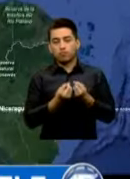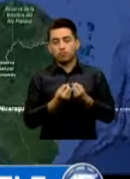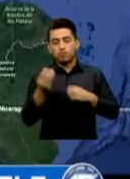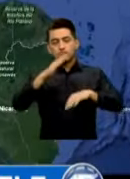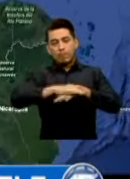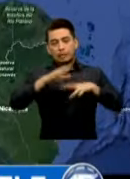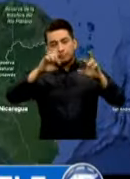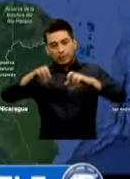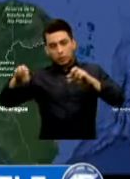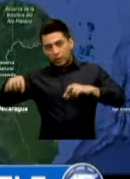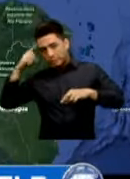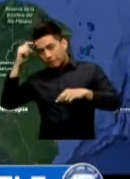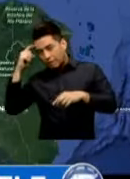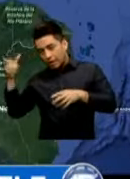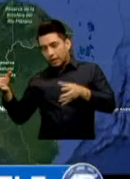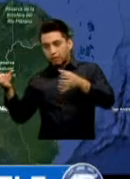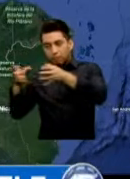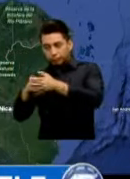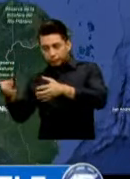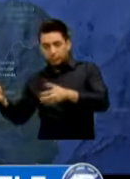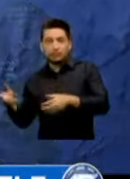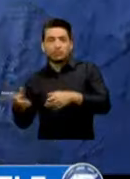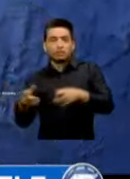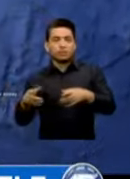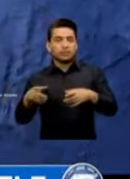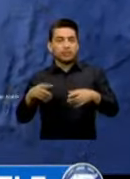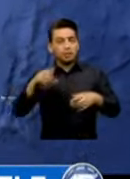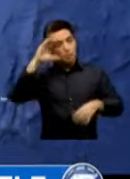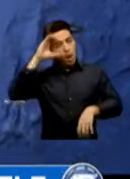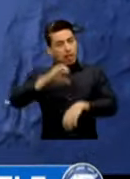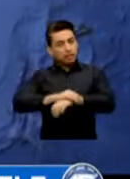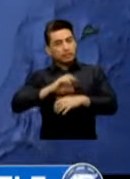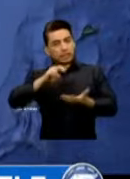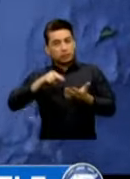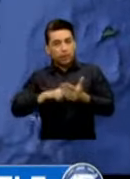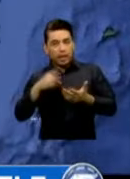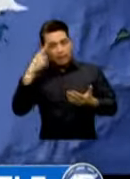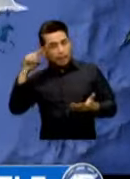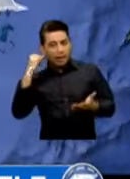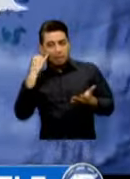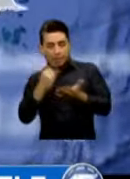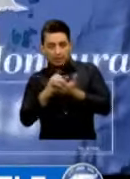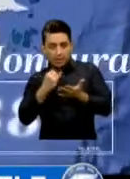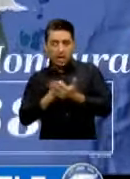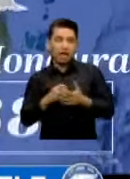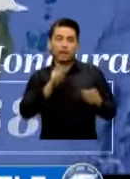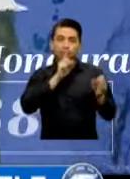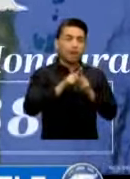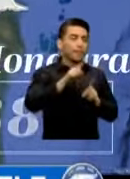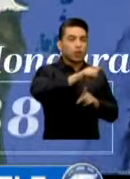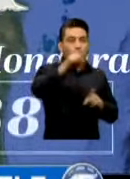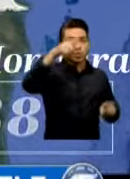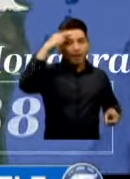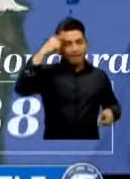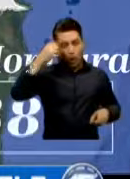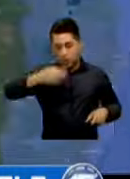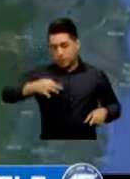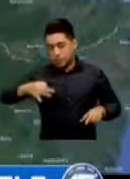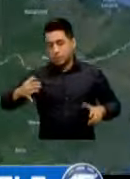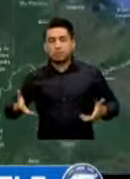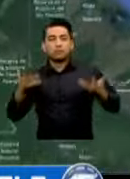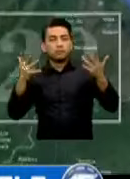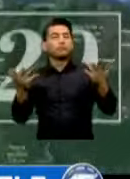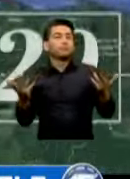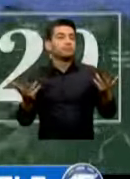Interinstitucional Y También De La Mejora De Sus Instalaciones Y Condiciones Para Los Policías Pero ¿Hacia Dónde Va La